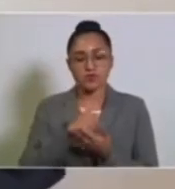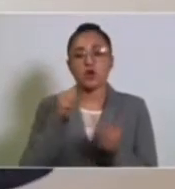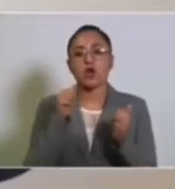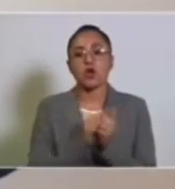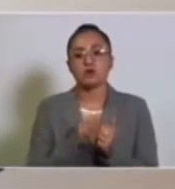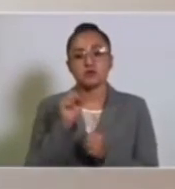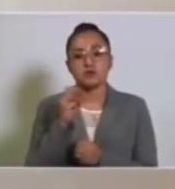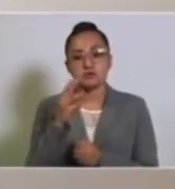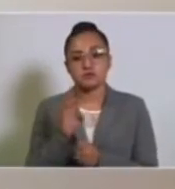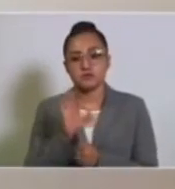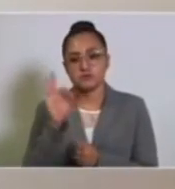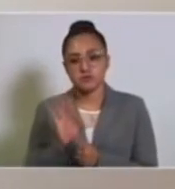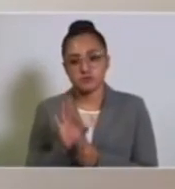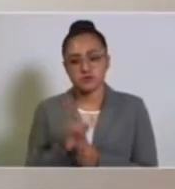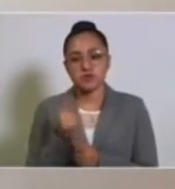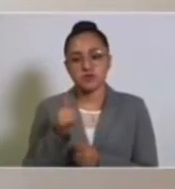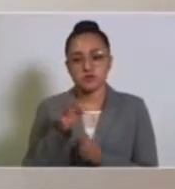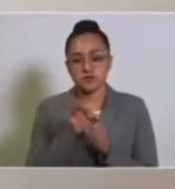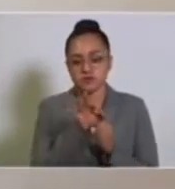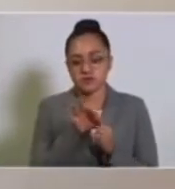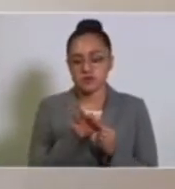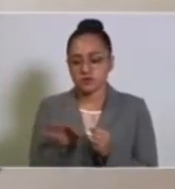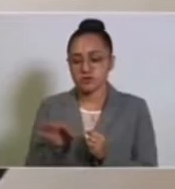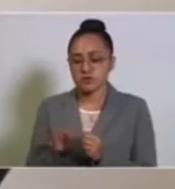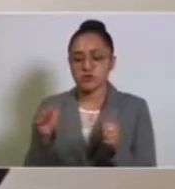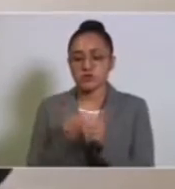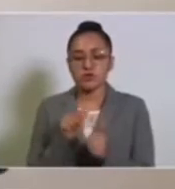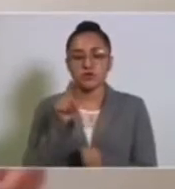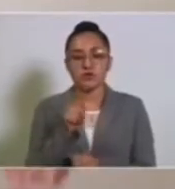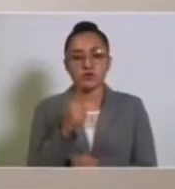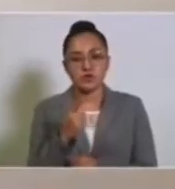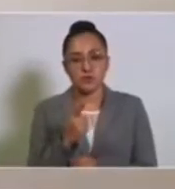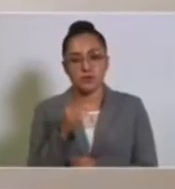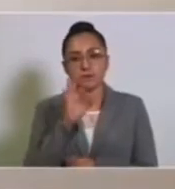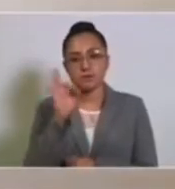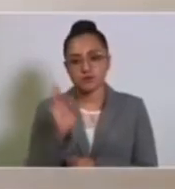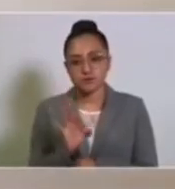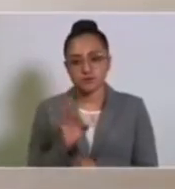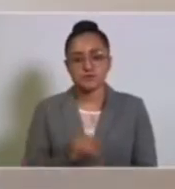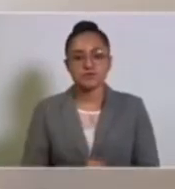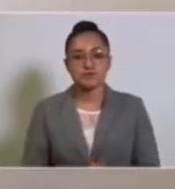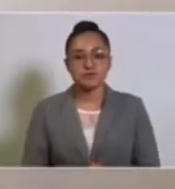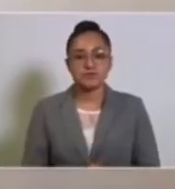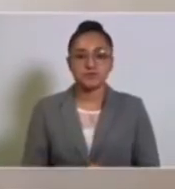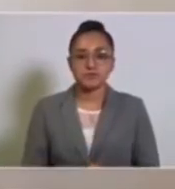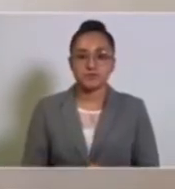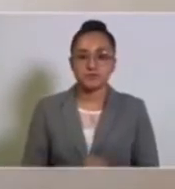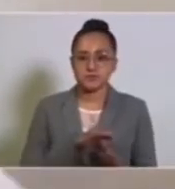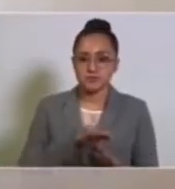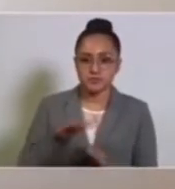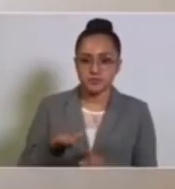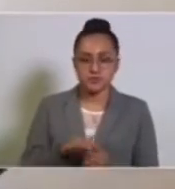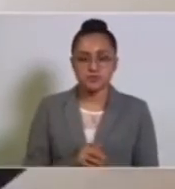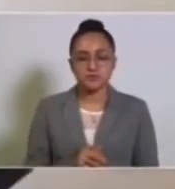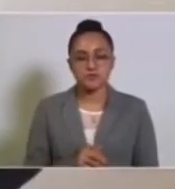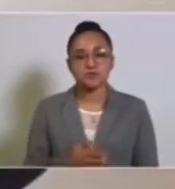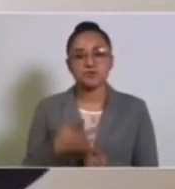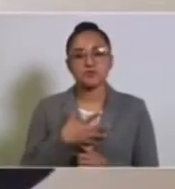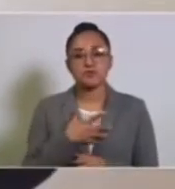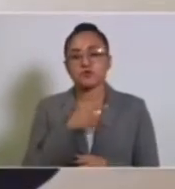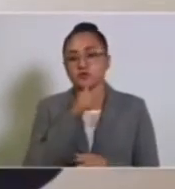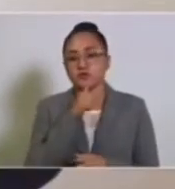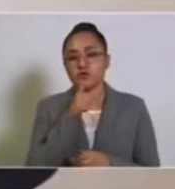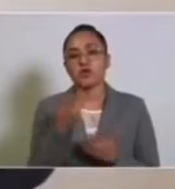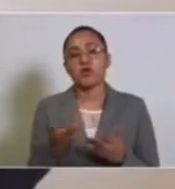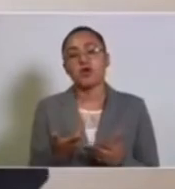% y la zona conurbada con el 71%. Tenemos casos